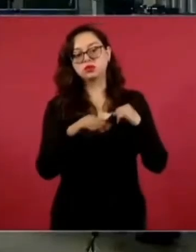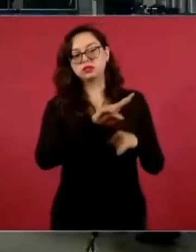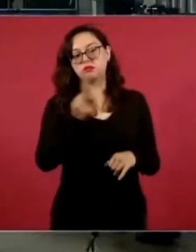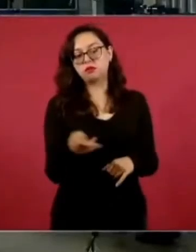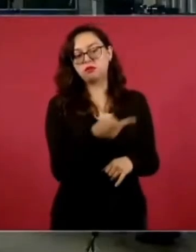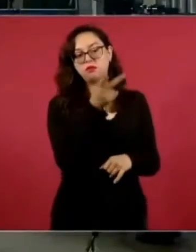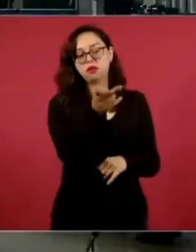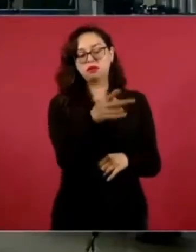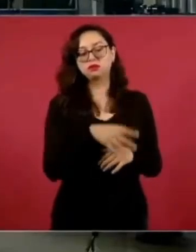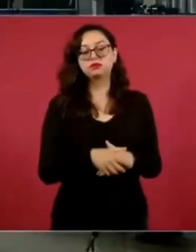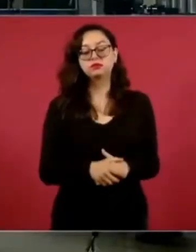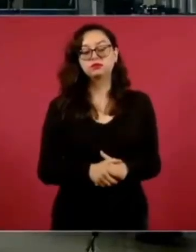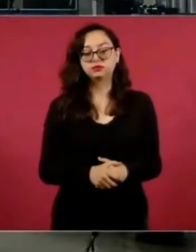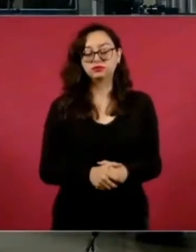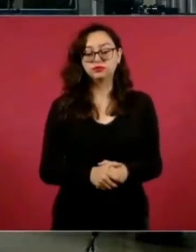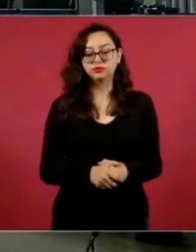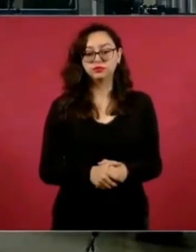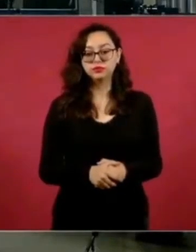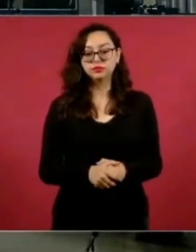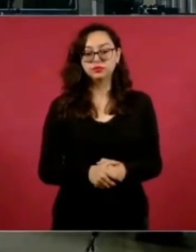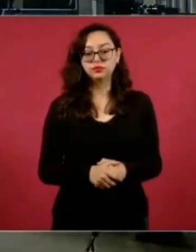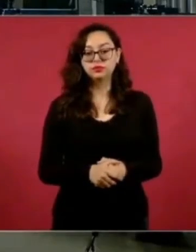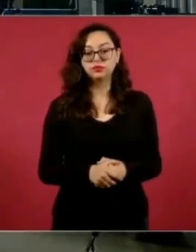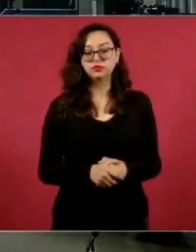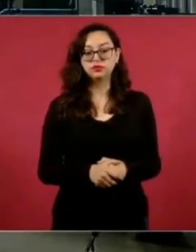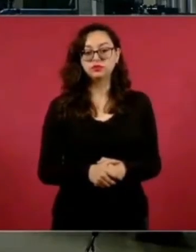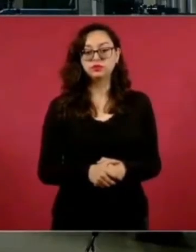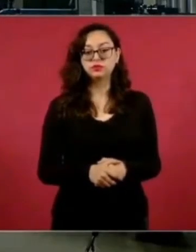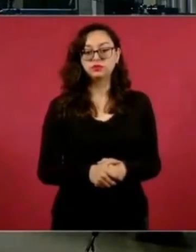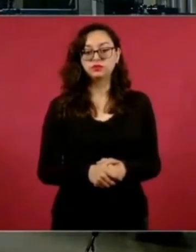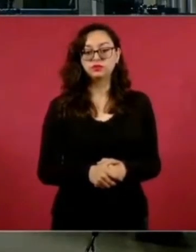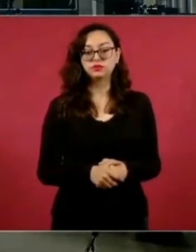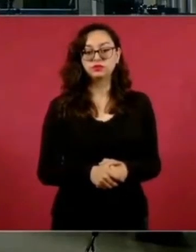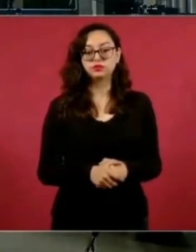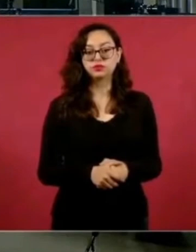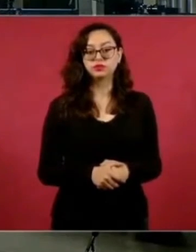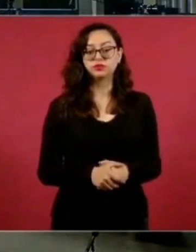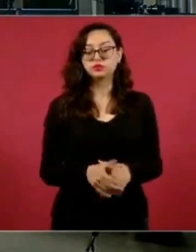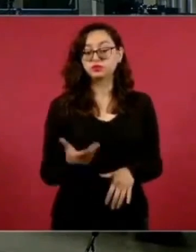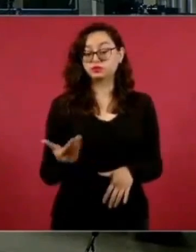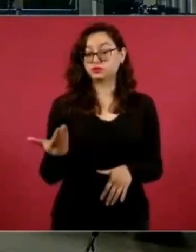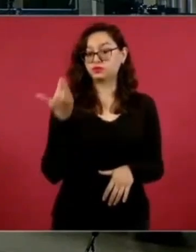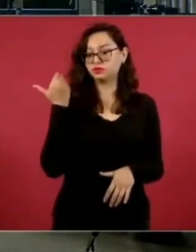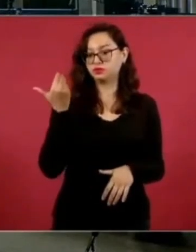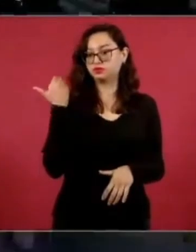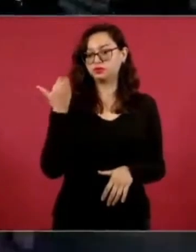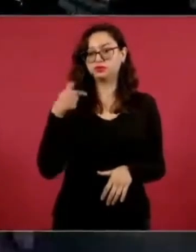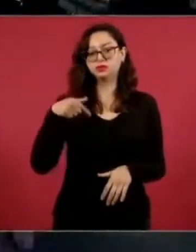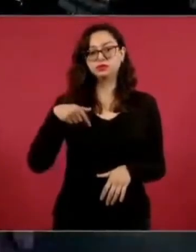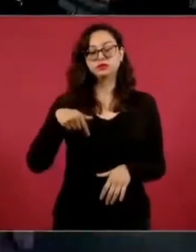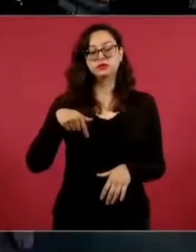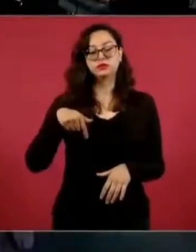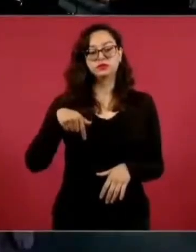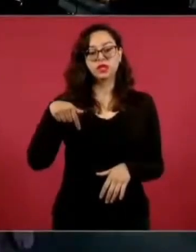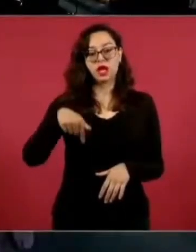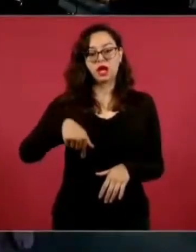Hace unos días se anunció, bueno, se circuló un boletín de prensa aquí en